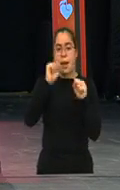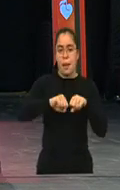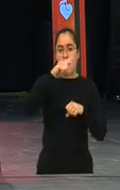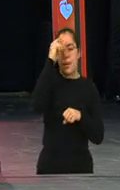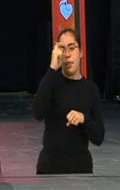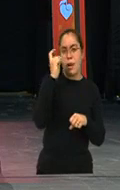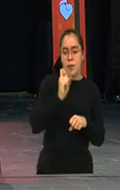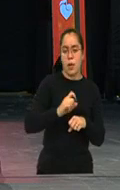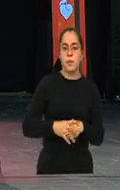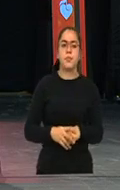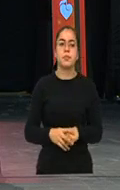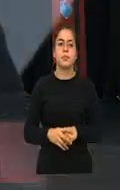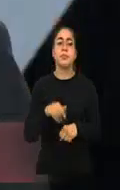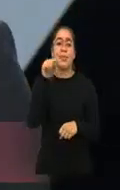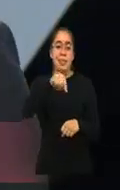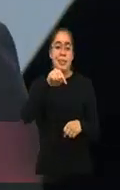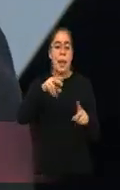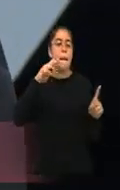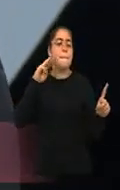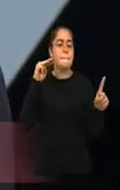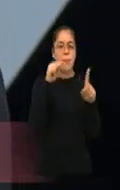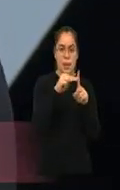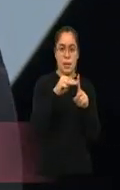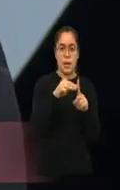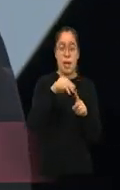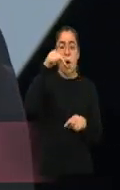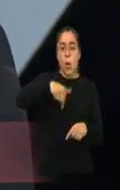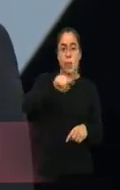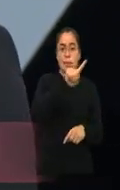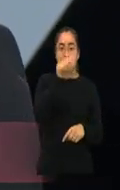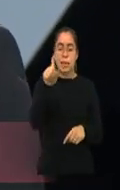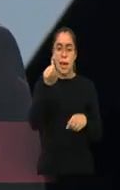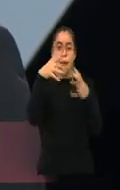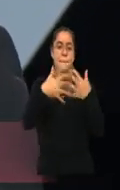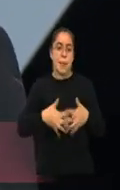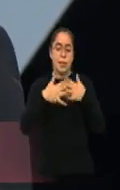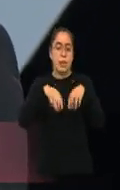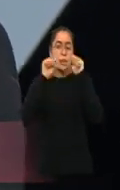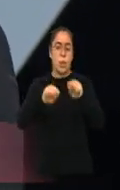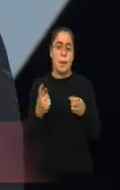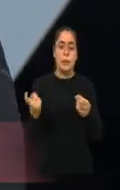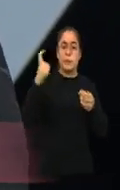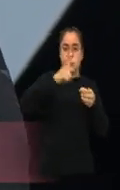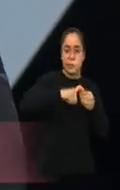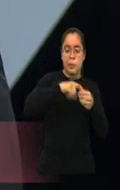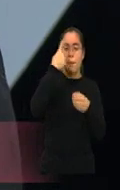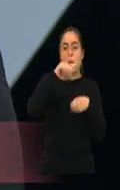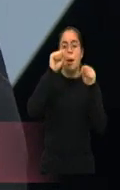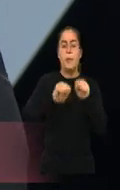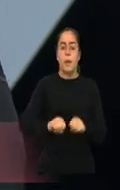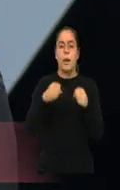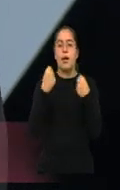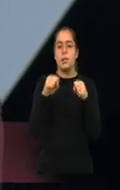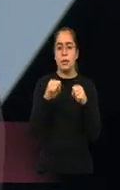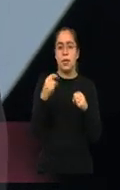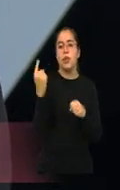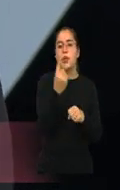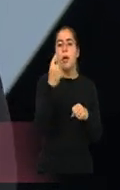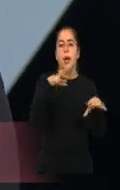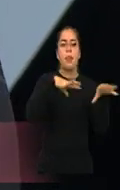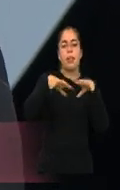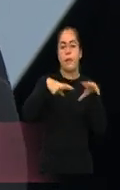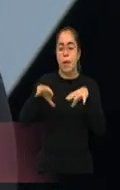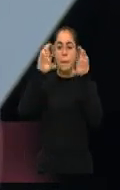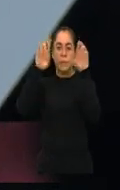puestos de trabajo, en el 27, 28 de abril, nosotros entonces llevemos a cabo la feria en la cual las personas puedan participar